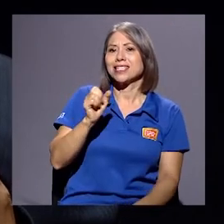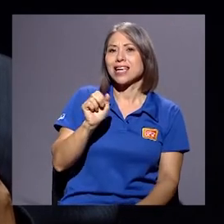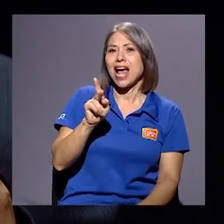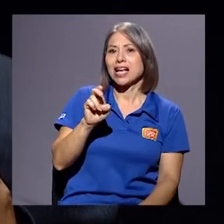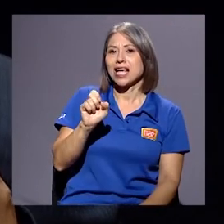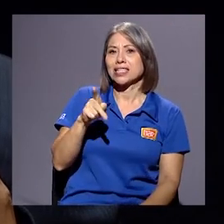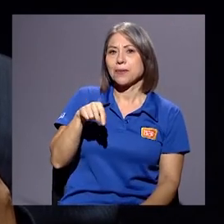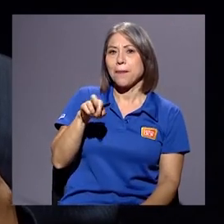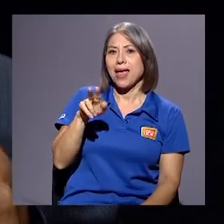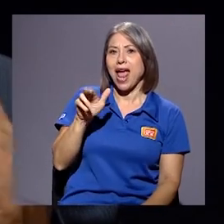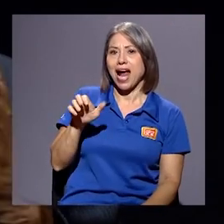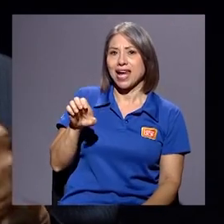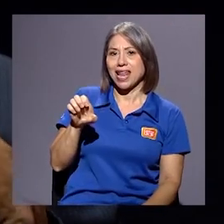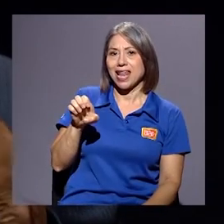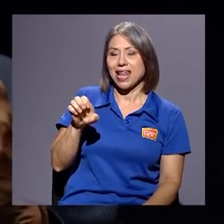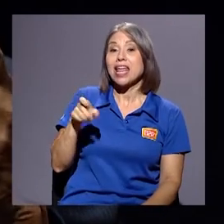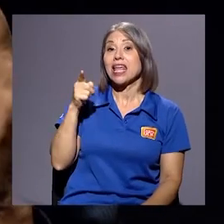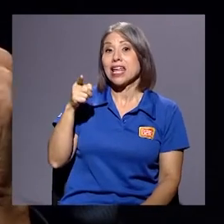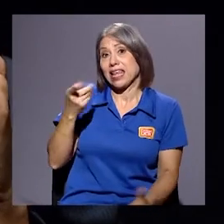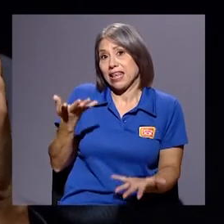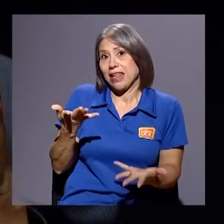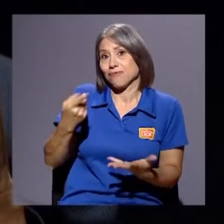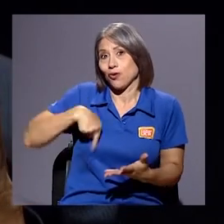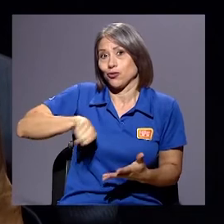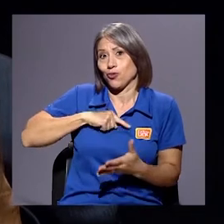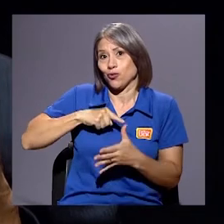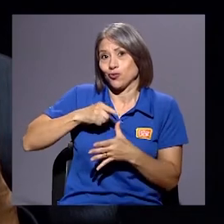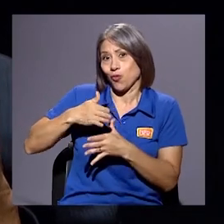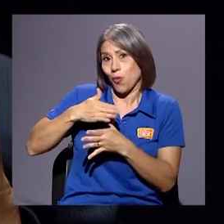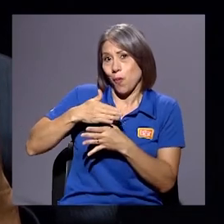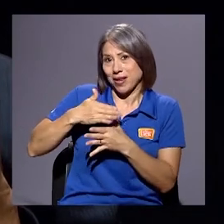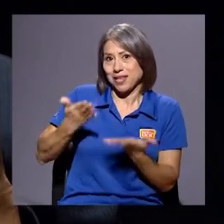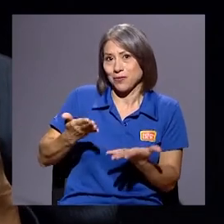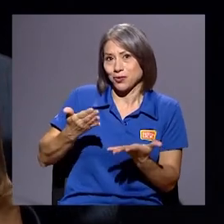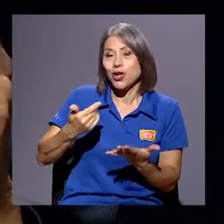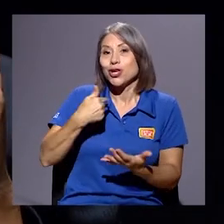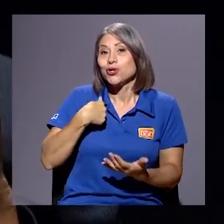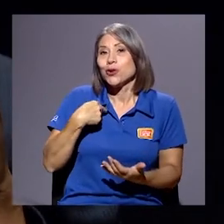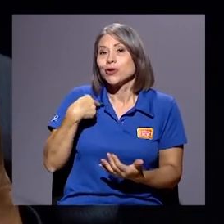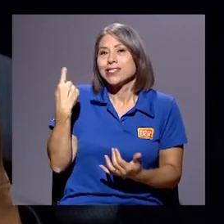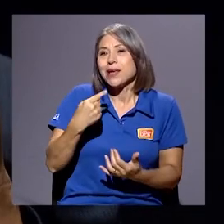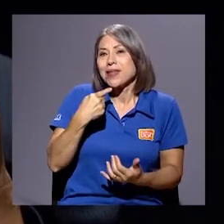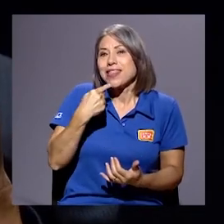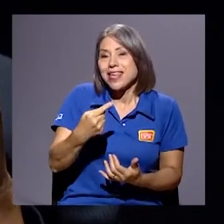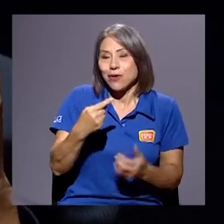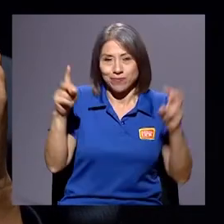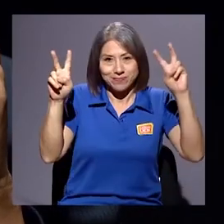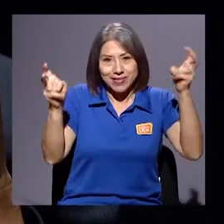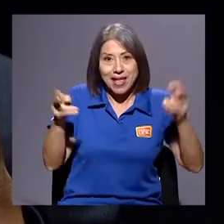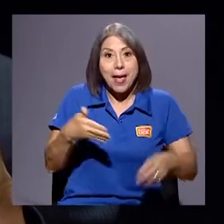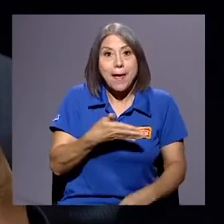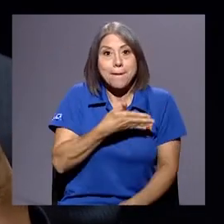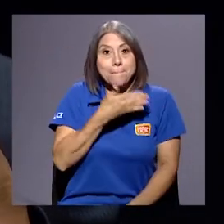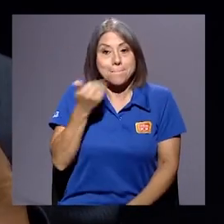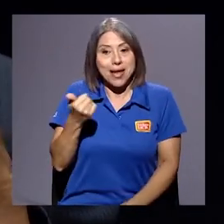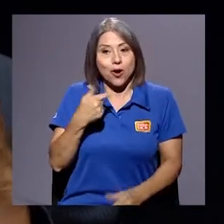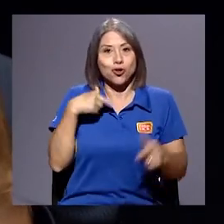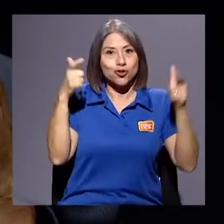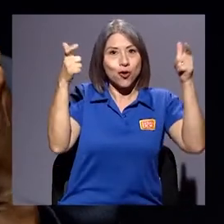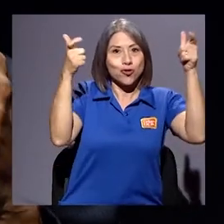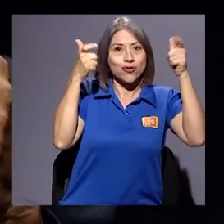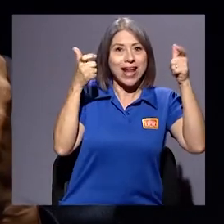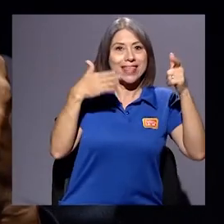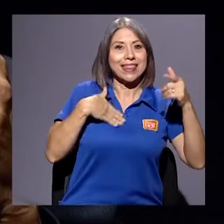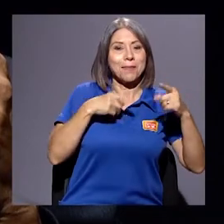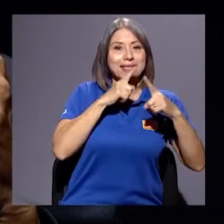que señala, y yo lo suelo sugerir y recordar, que es mejor ser el rey de mi silencio que el esclavo de mis palabras.